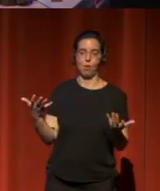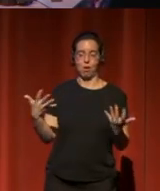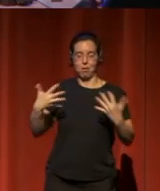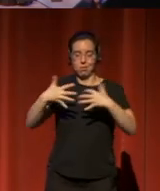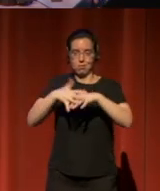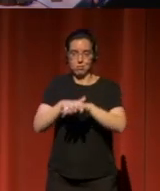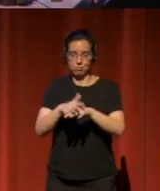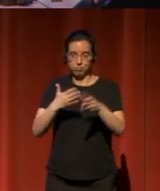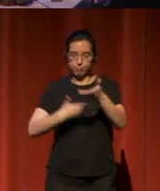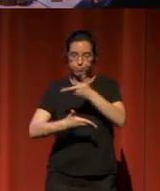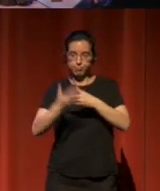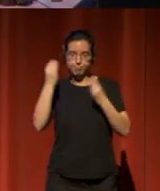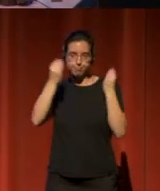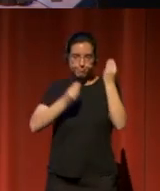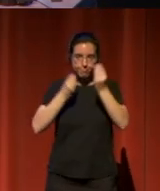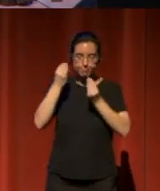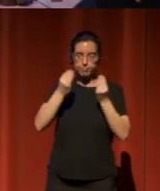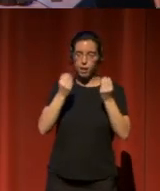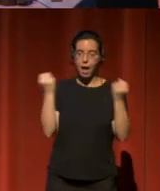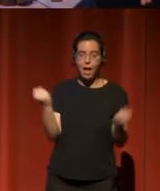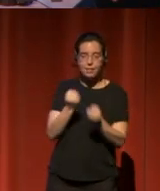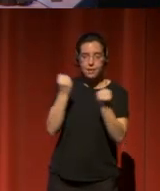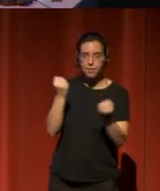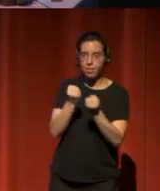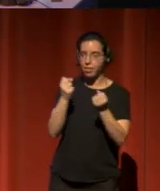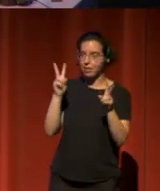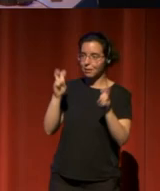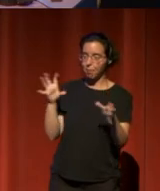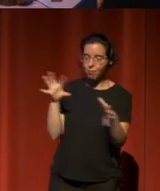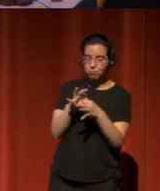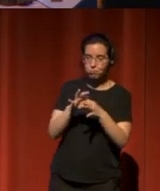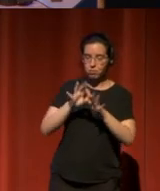actividades en relación con aprender en la biblioteca,